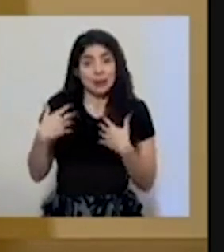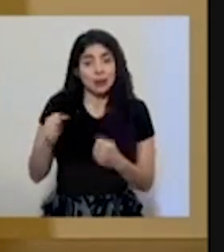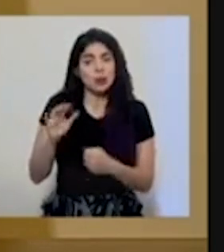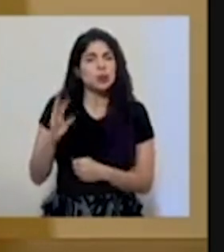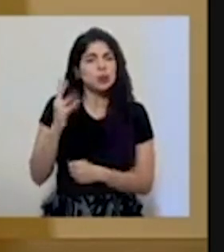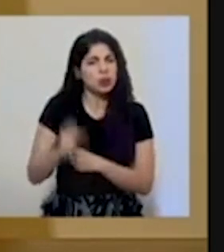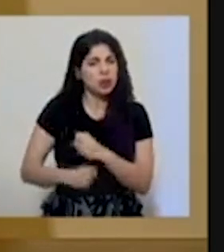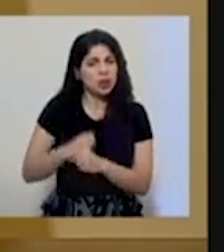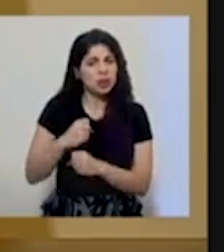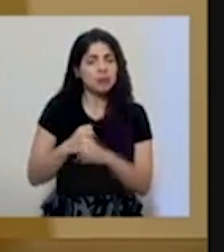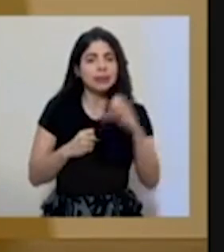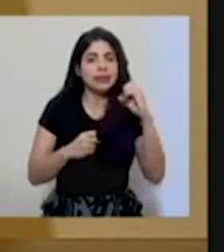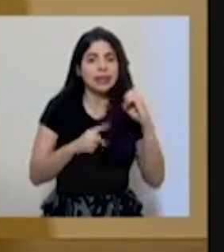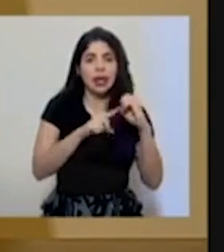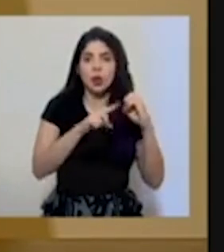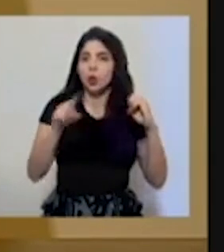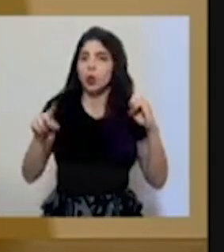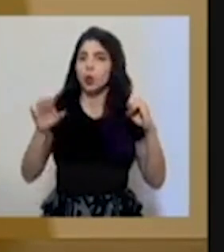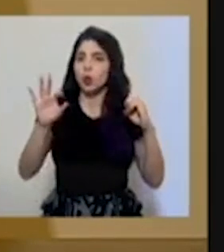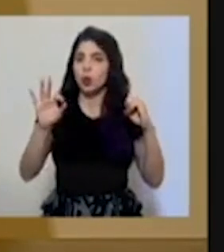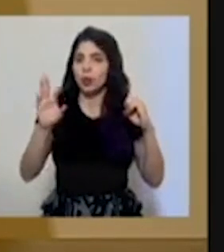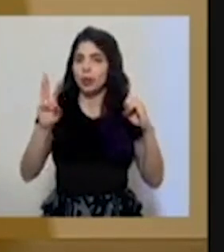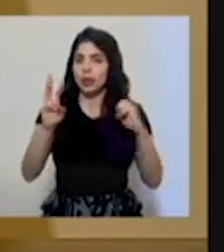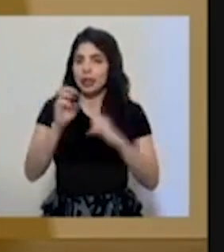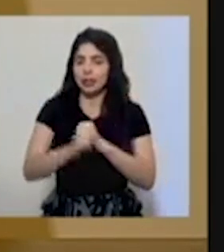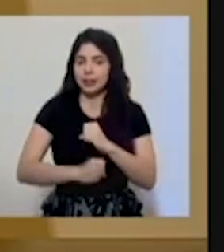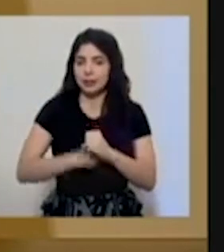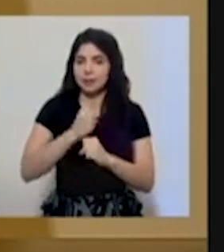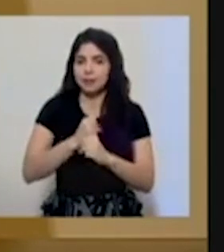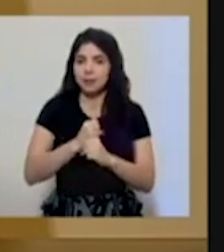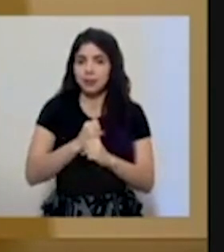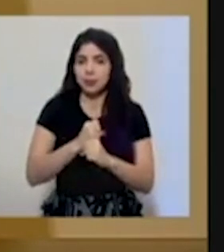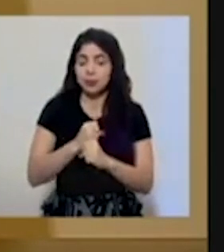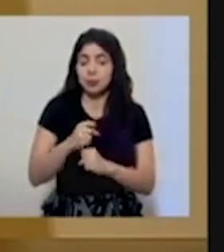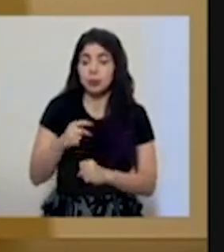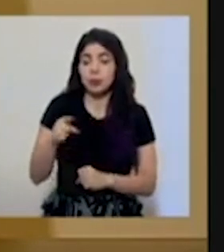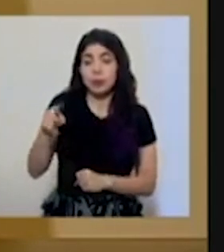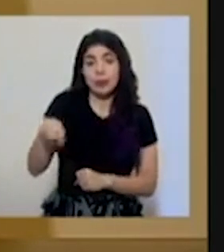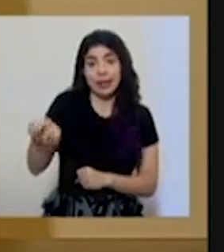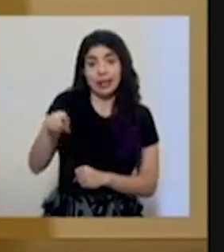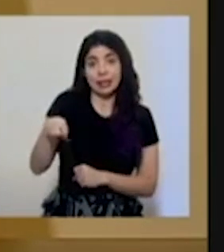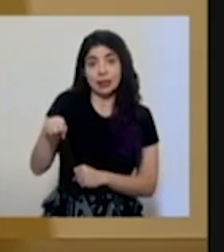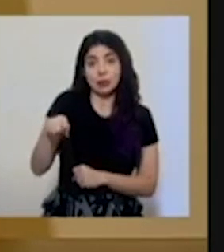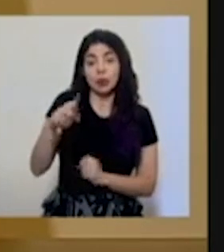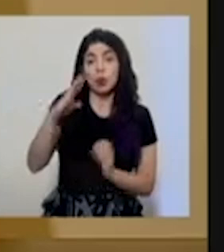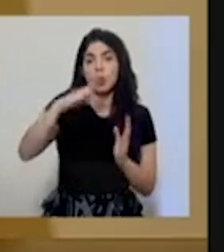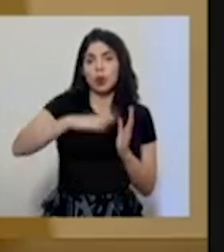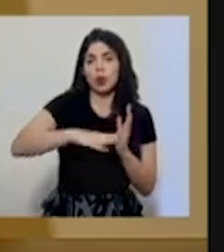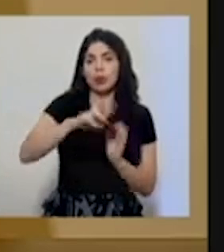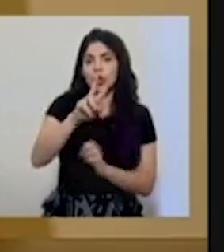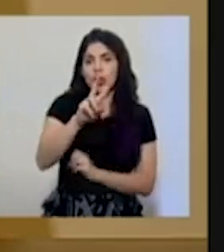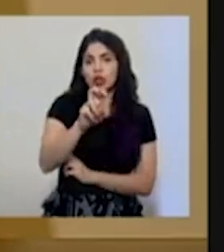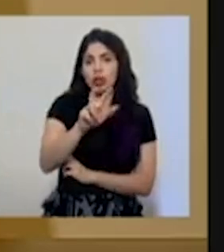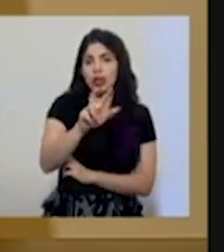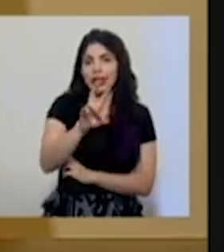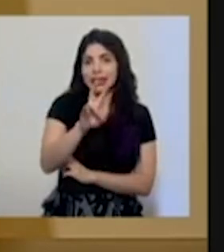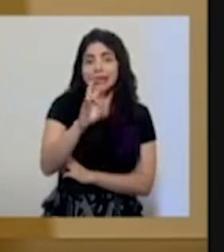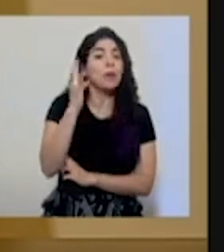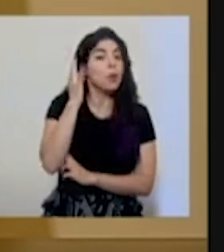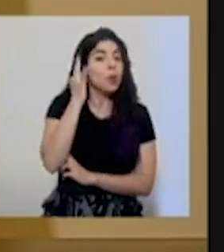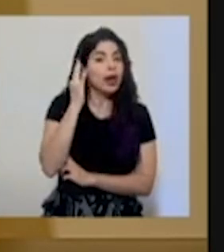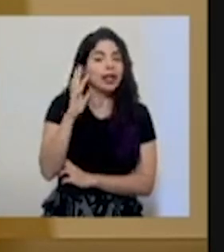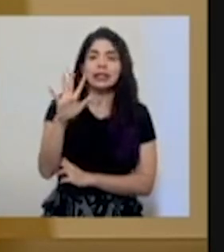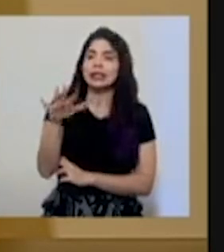un rango de edad de 0 a los 96 años, de las cuales 4.237 son